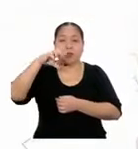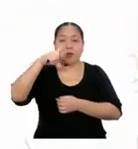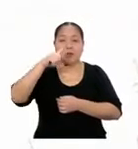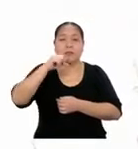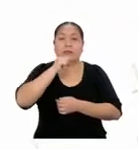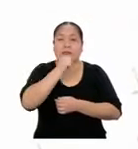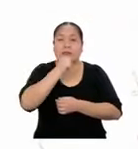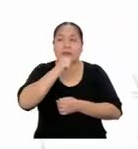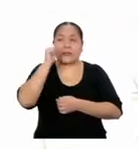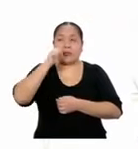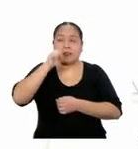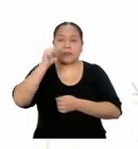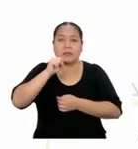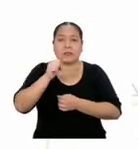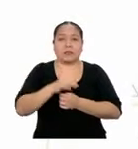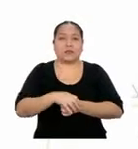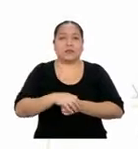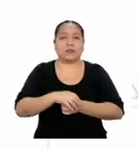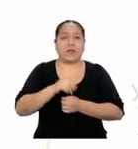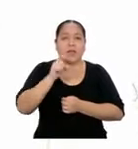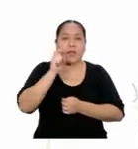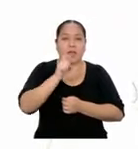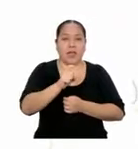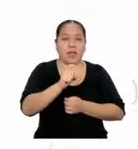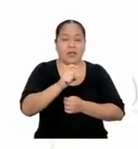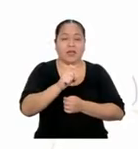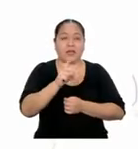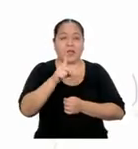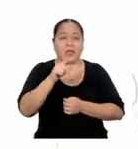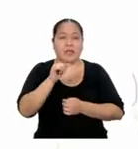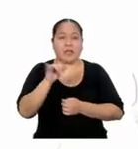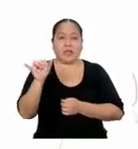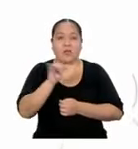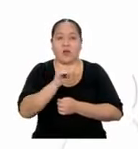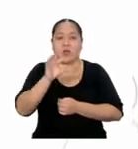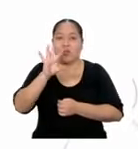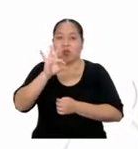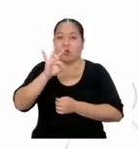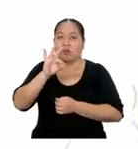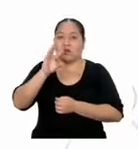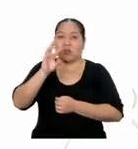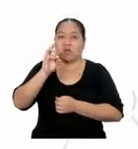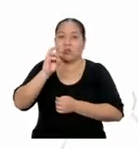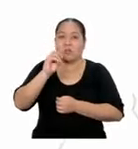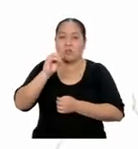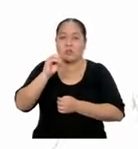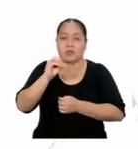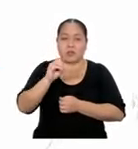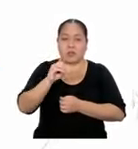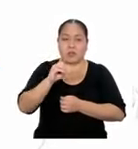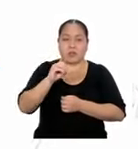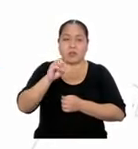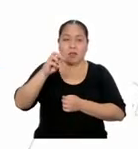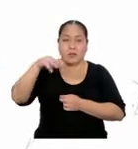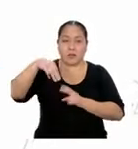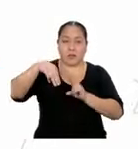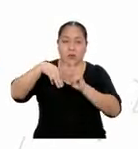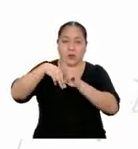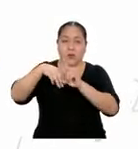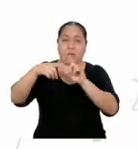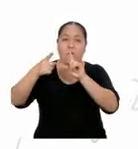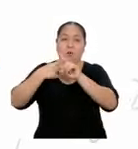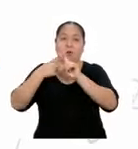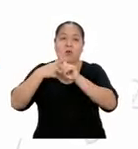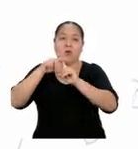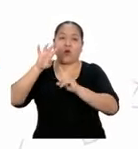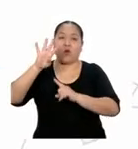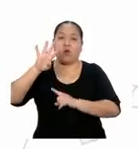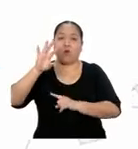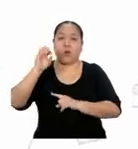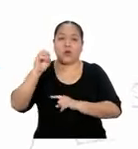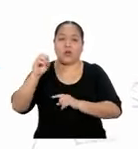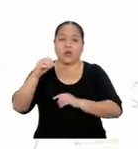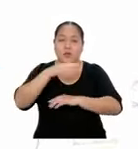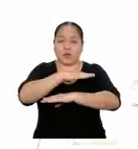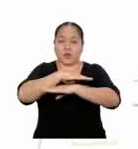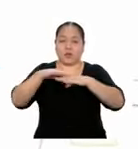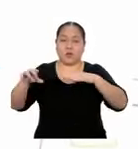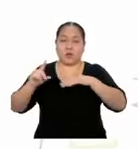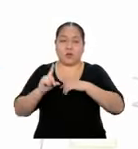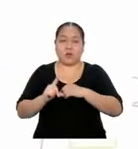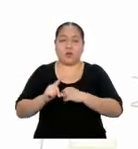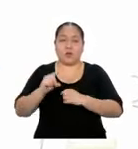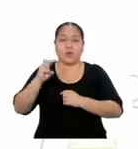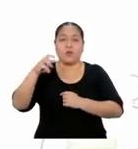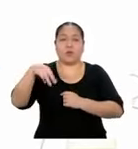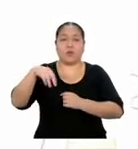X ladrillos es igual a 960 por 40 sobre 1. Y me sale como resultado que